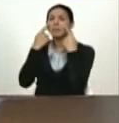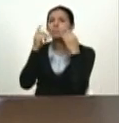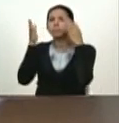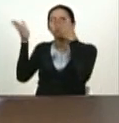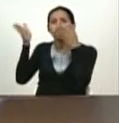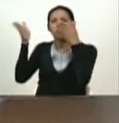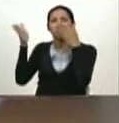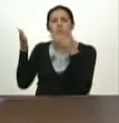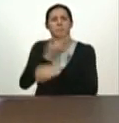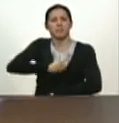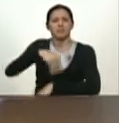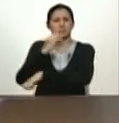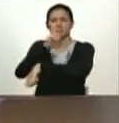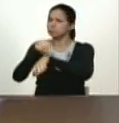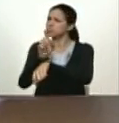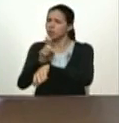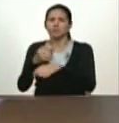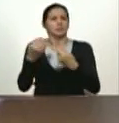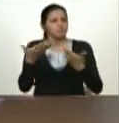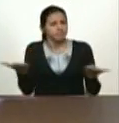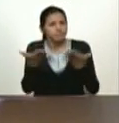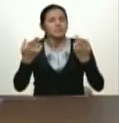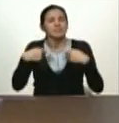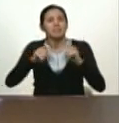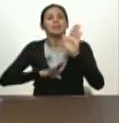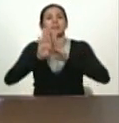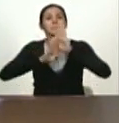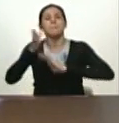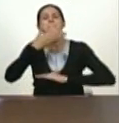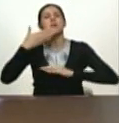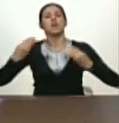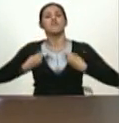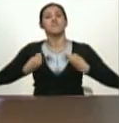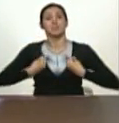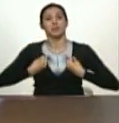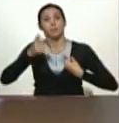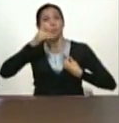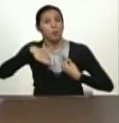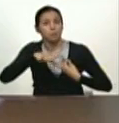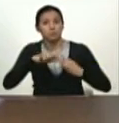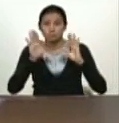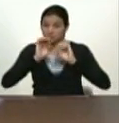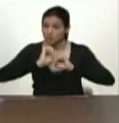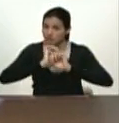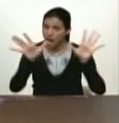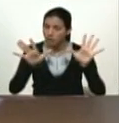y desarrolle hacia adelante la vida. Está clara la orientación, ¿verdad?